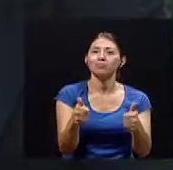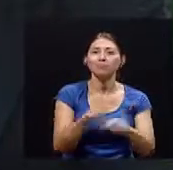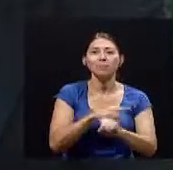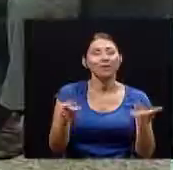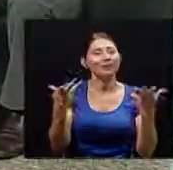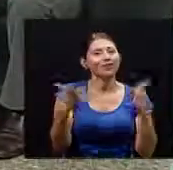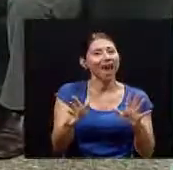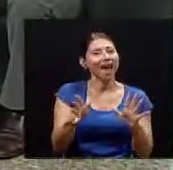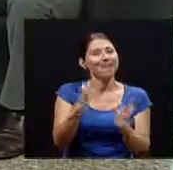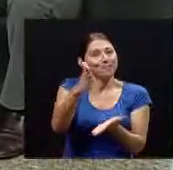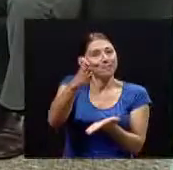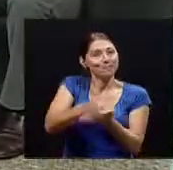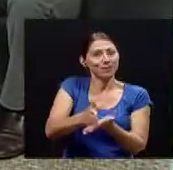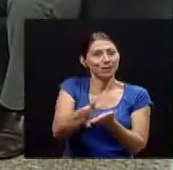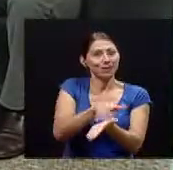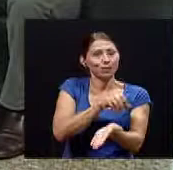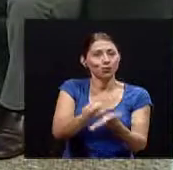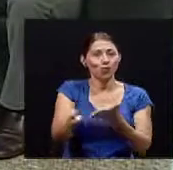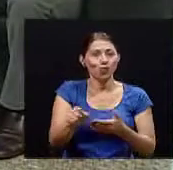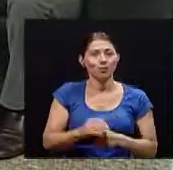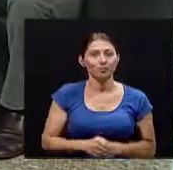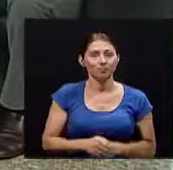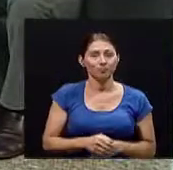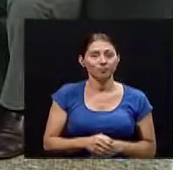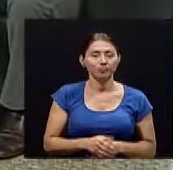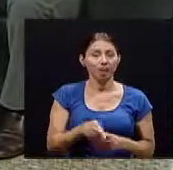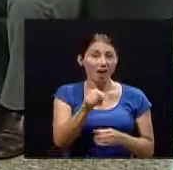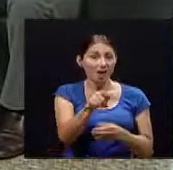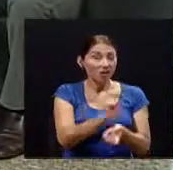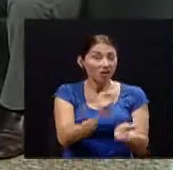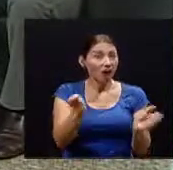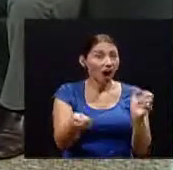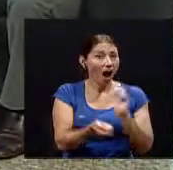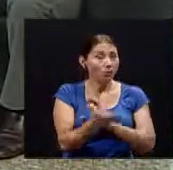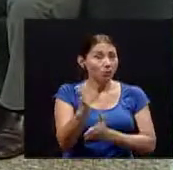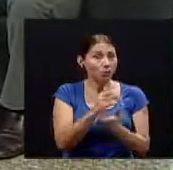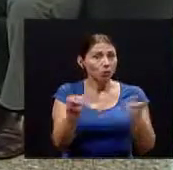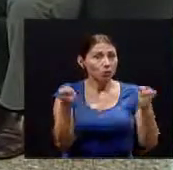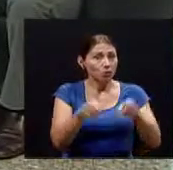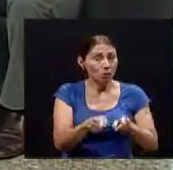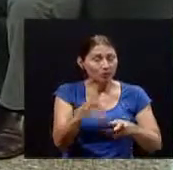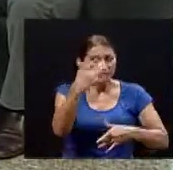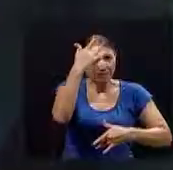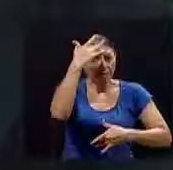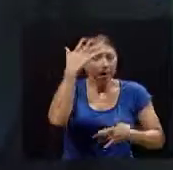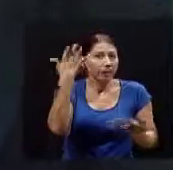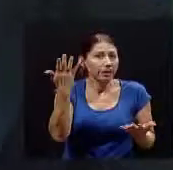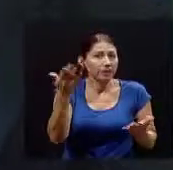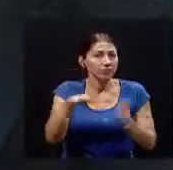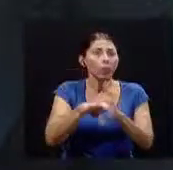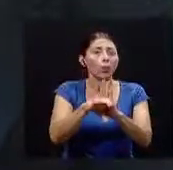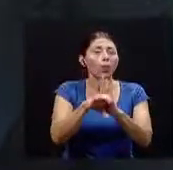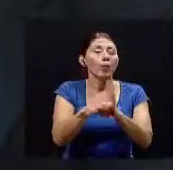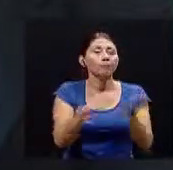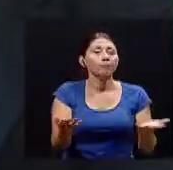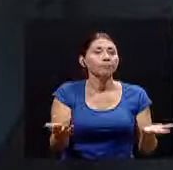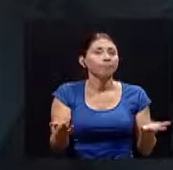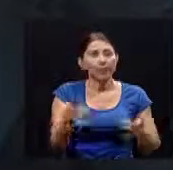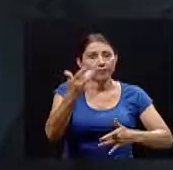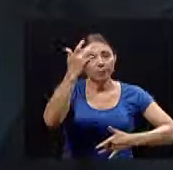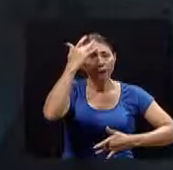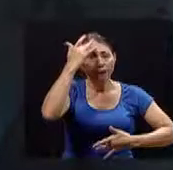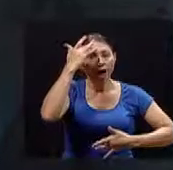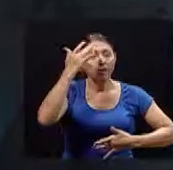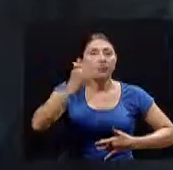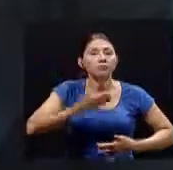destrucción ¿ha tenido esos cambios alguna consecuencia en ciertas enfermedades que se llevó en el caso de enfermedades